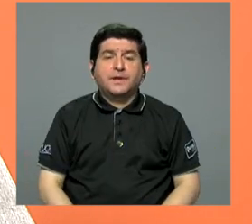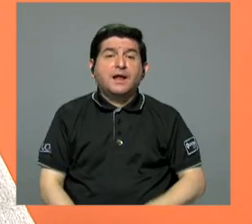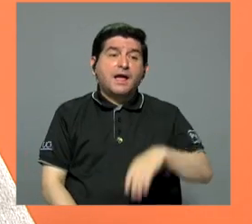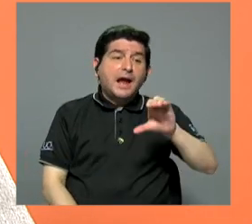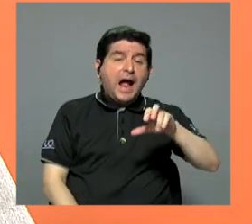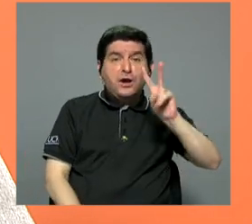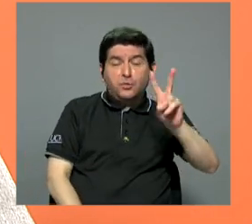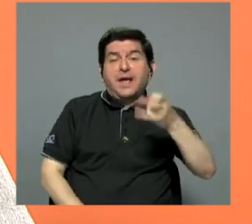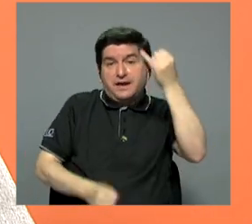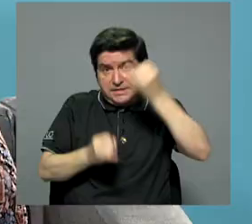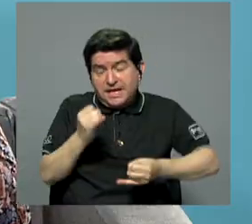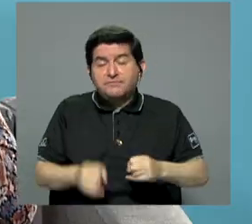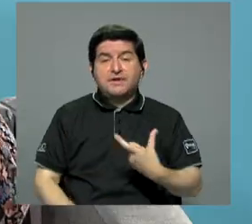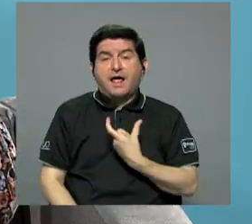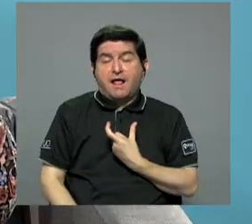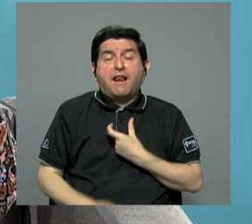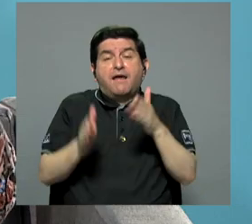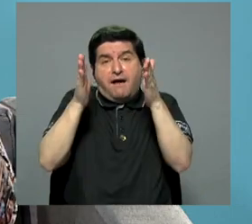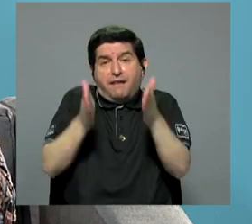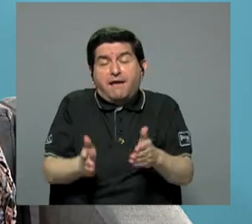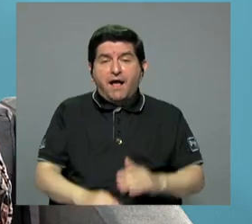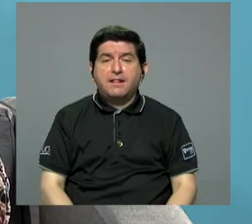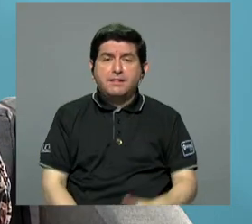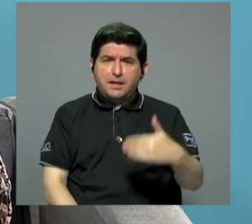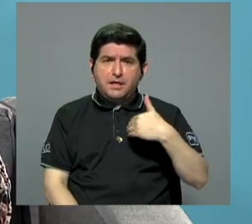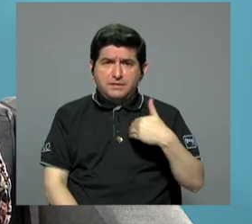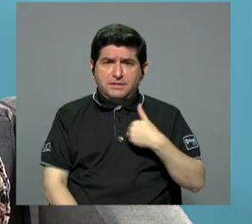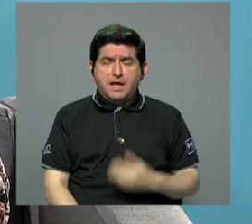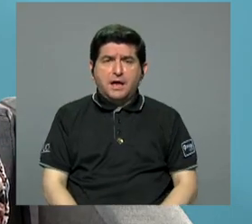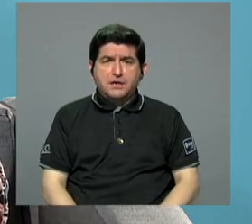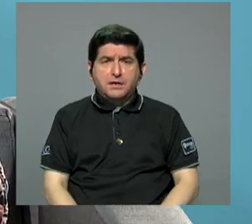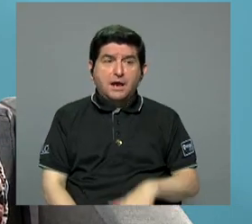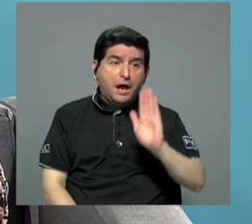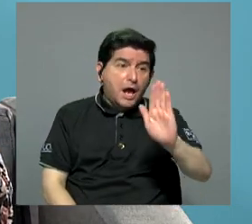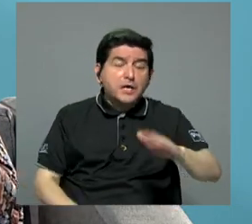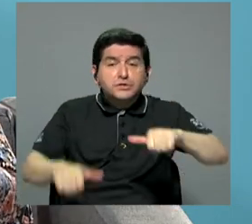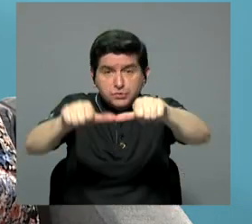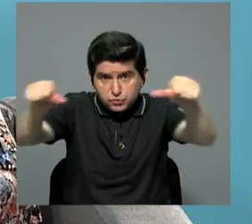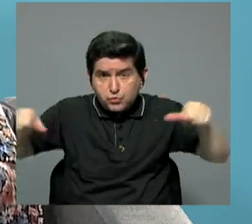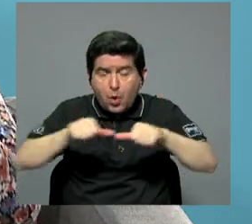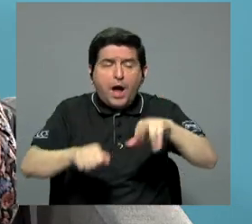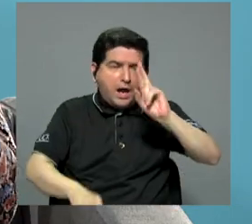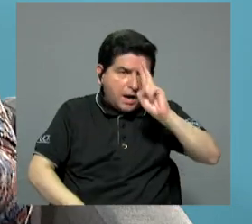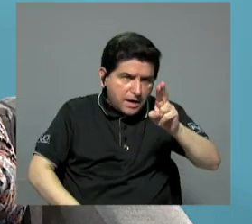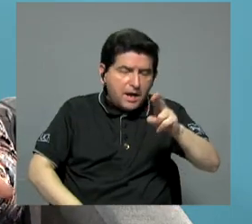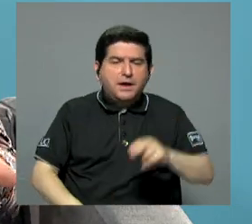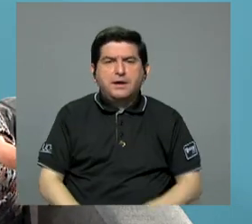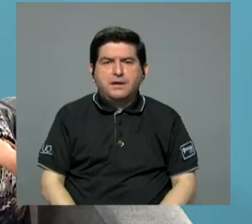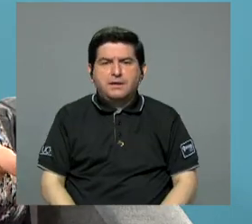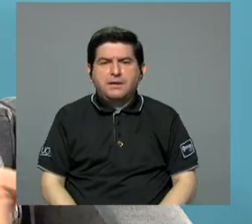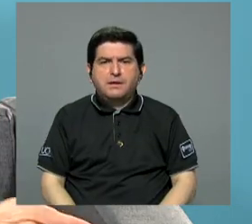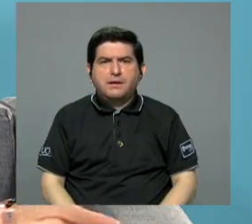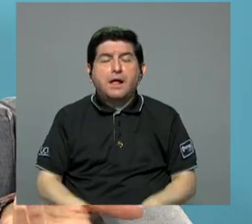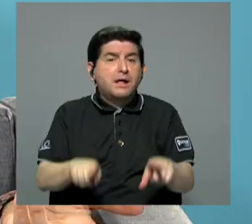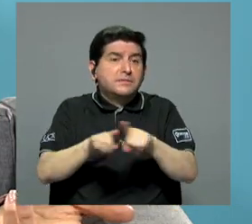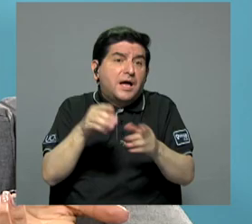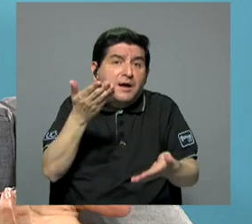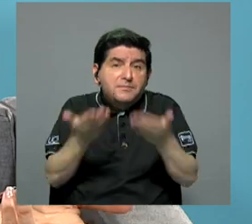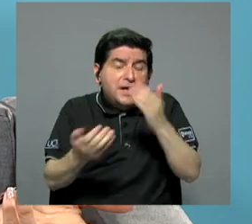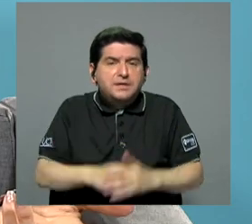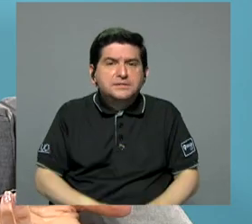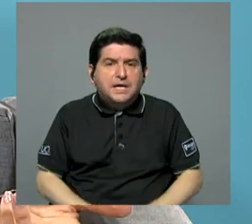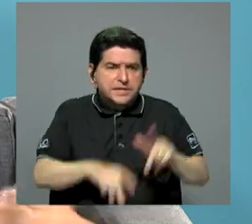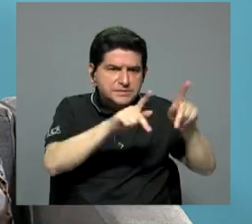don Carlos Viales finalmente es un alcalde que tiene muchísimo reconocimiento allá en la zona de corredores y por si estaría moviendo también